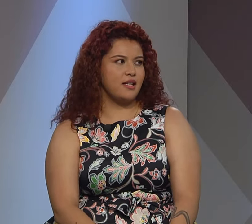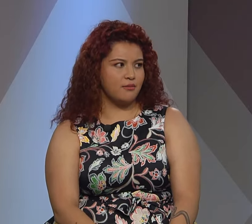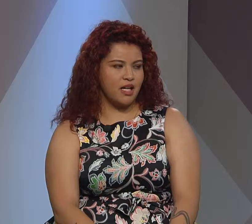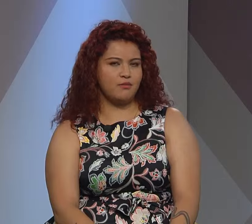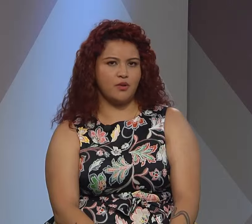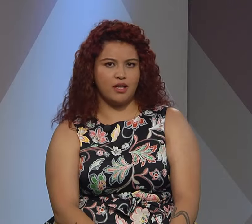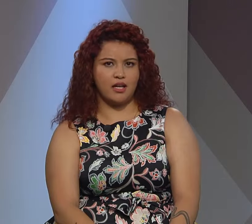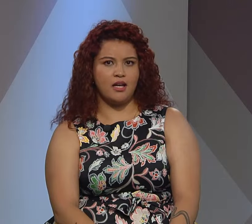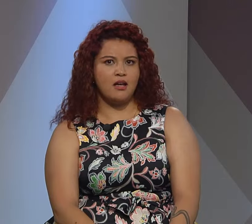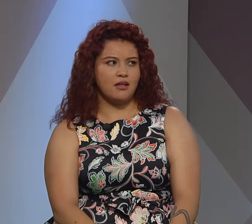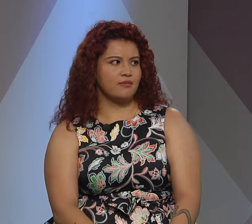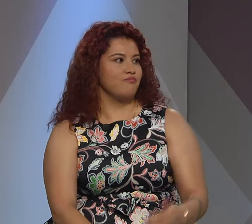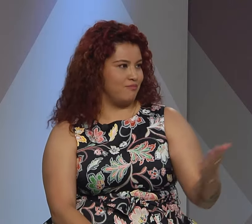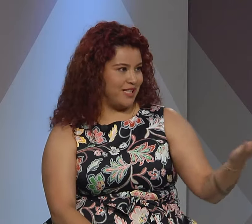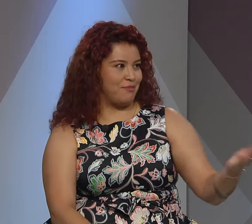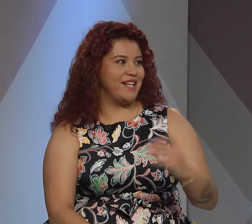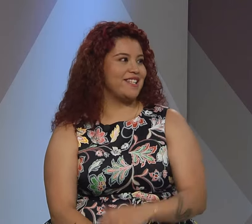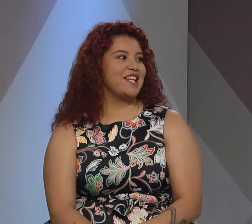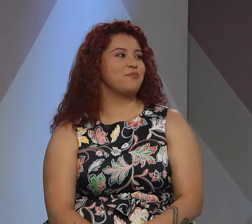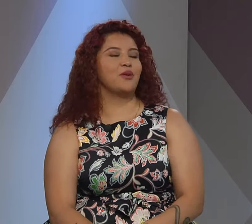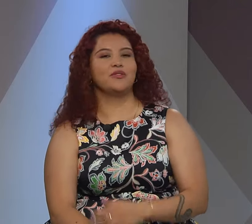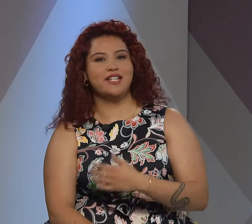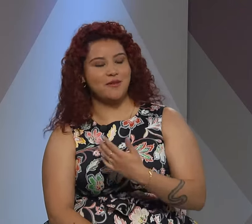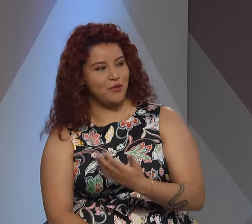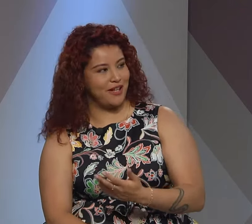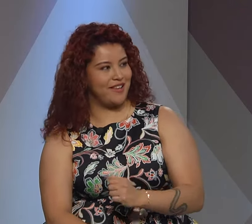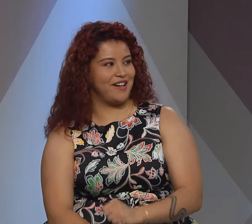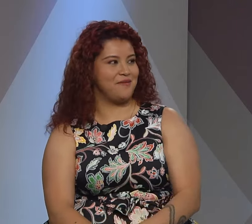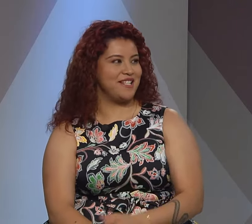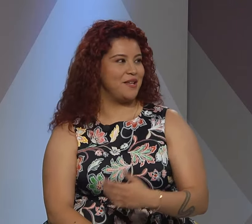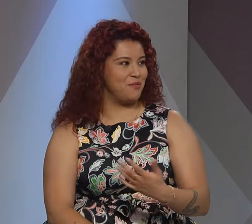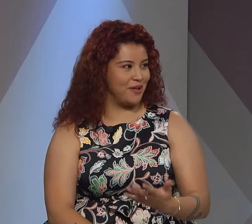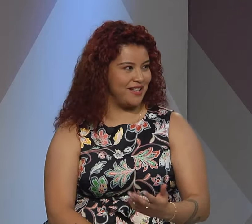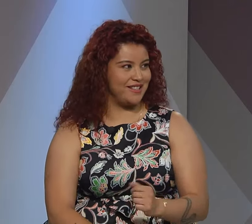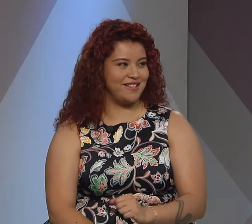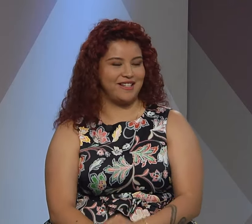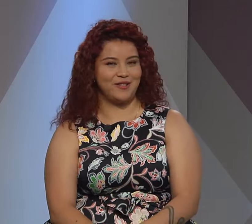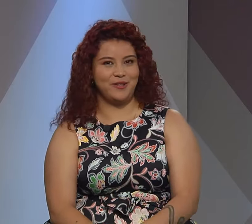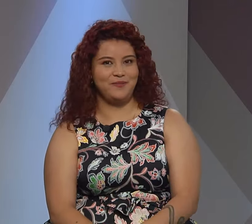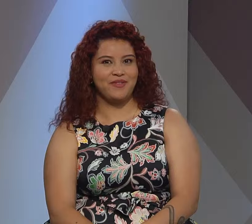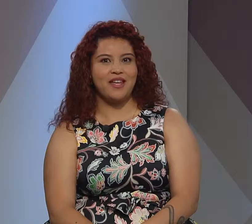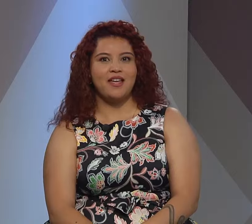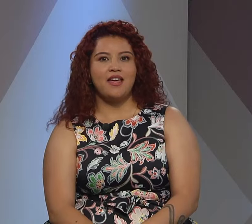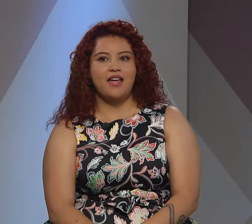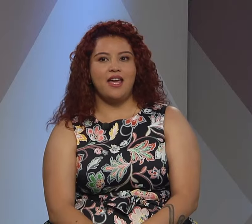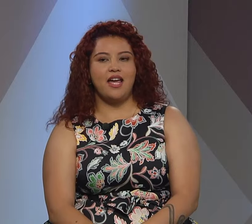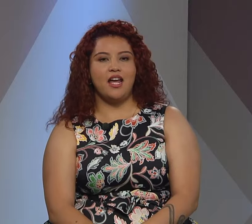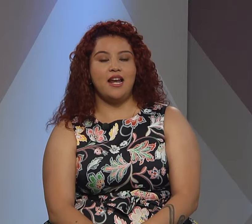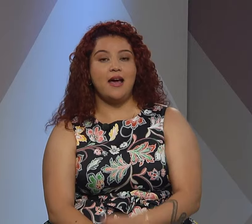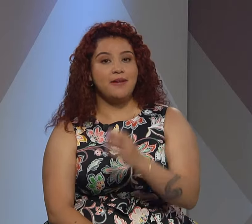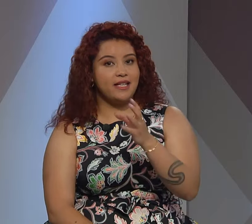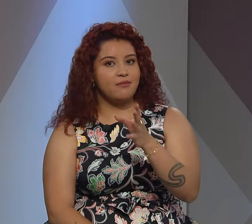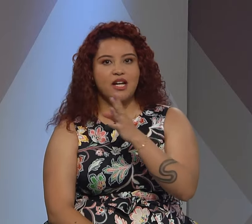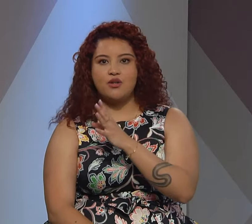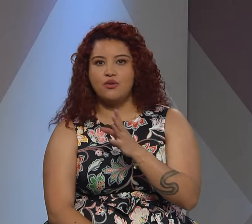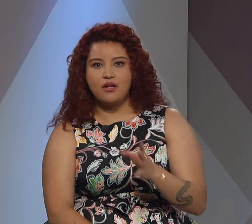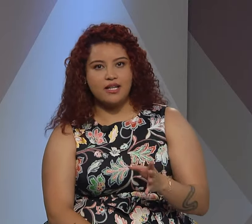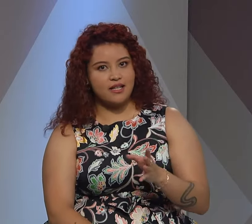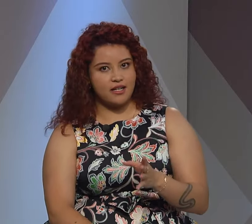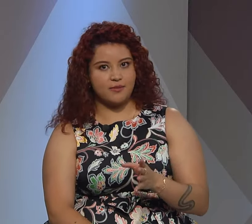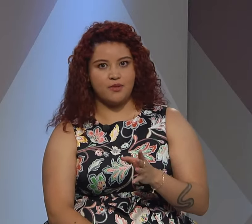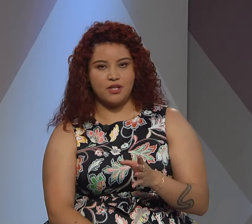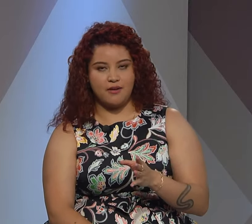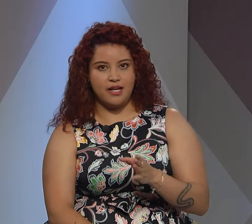hacen sentir mal porque se presta a las preguntas de por qué te grabaste por qué hiciste esto la víctima